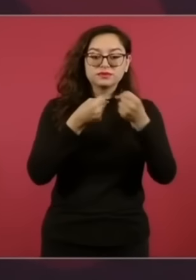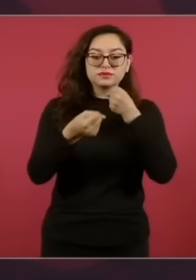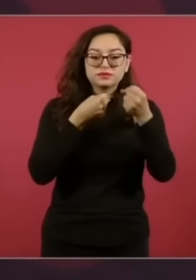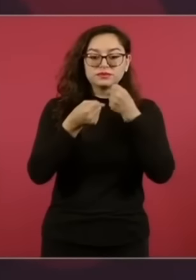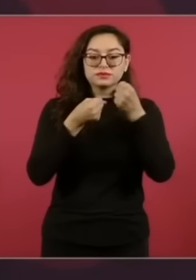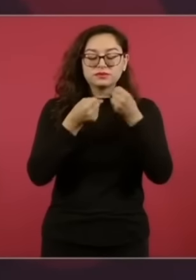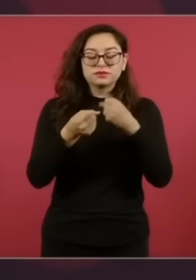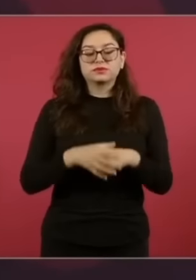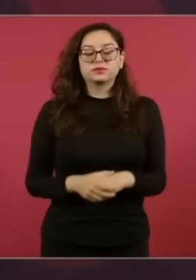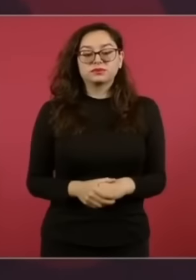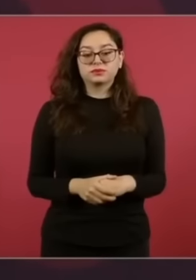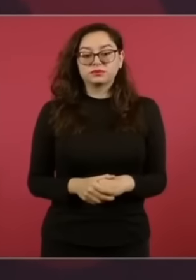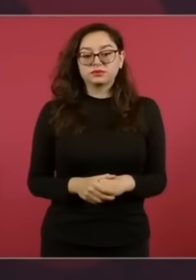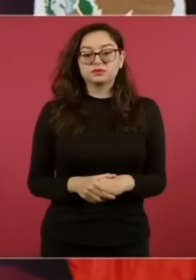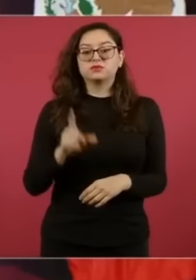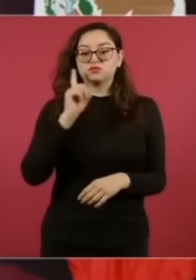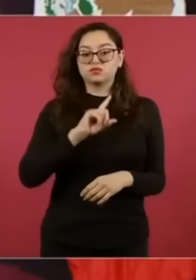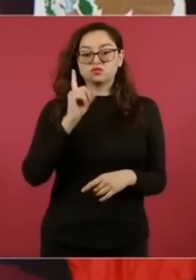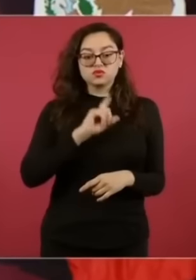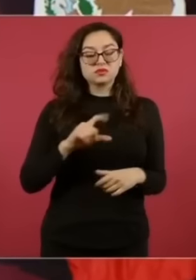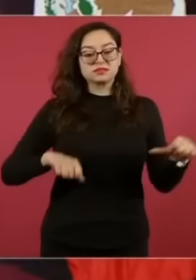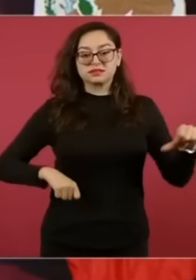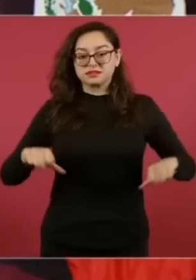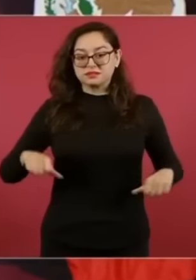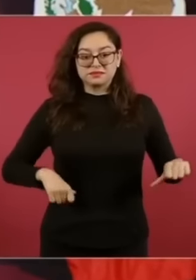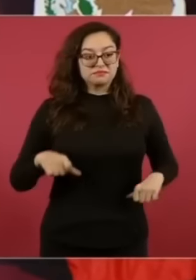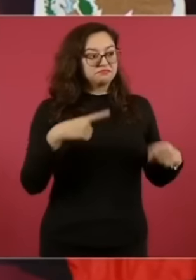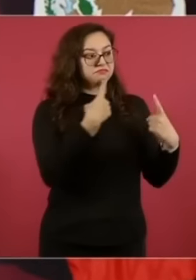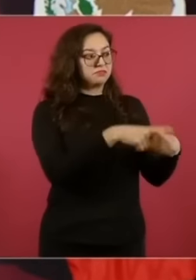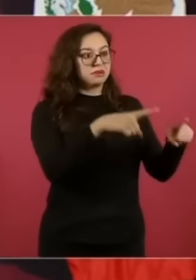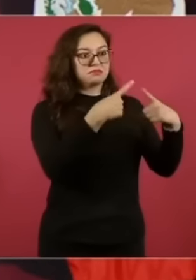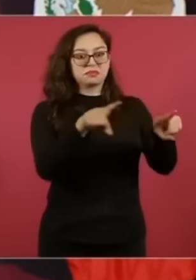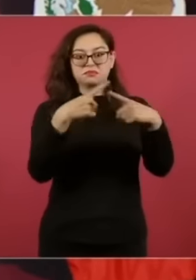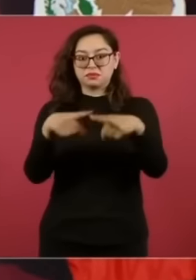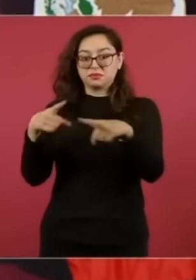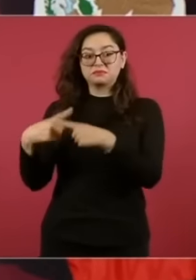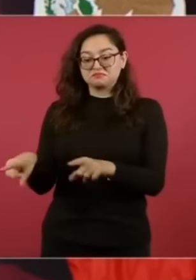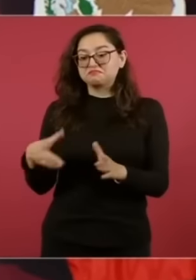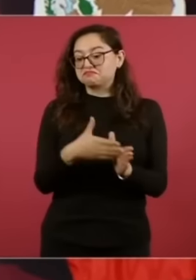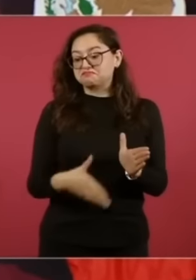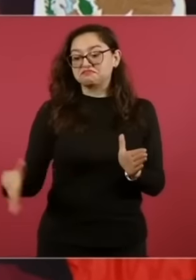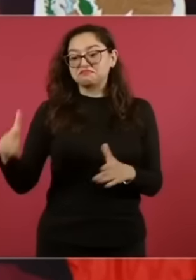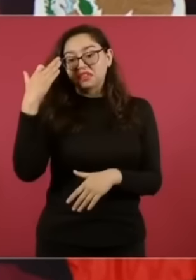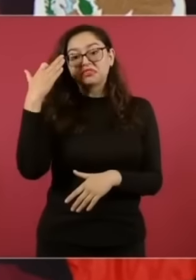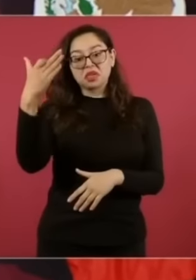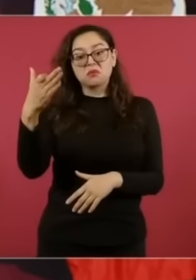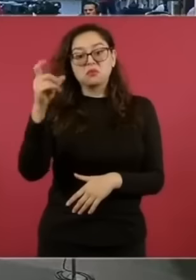mujeres en todas las actividades, son tiempos de mujeres.